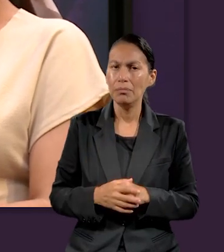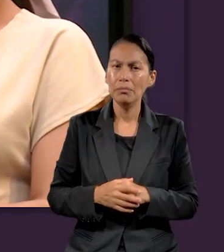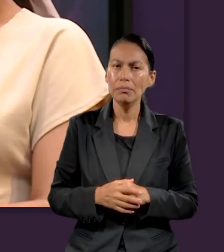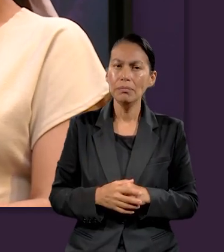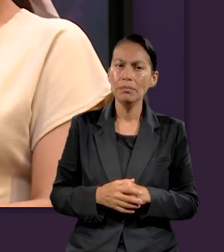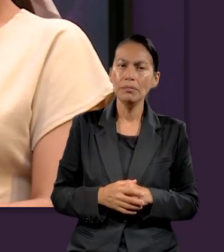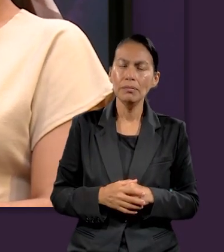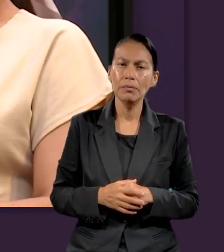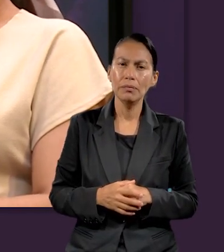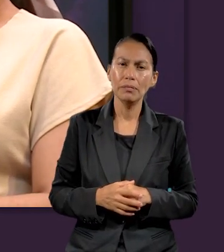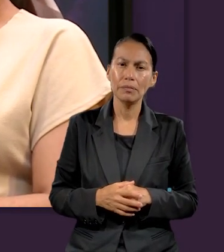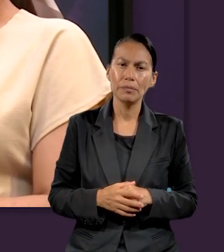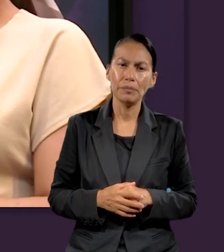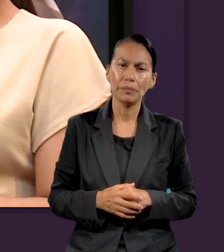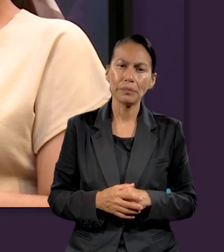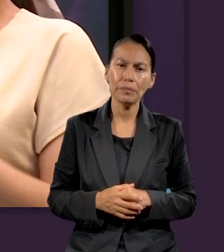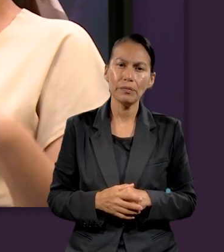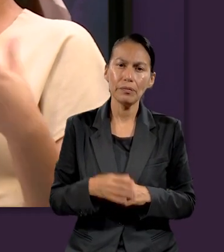mencionó,